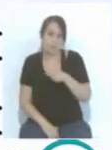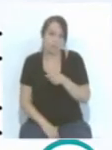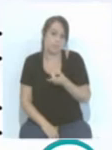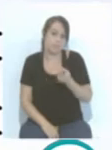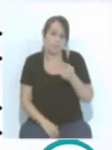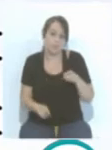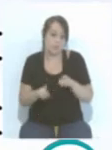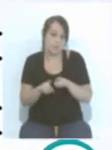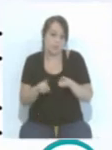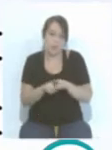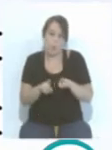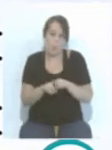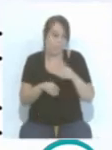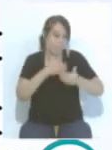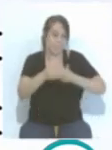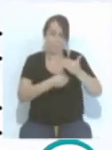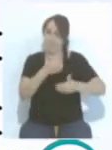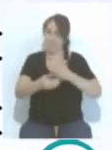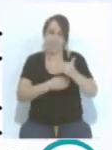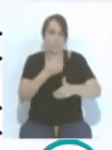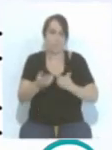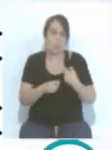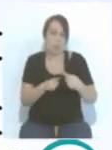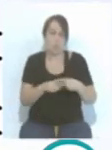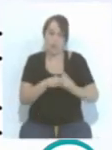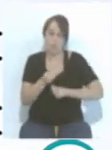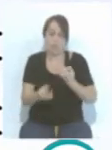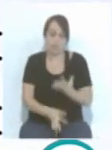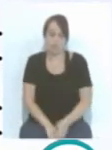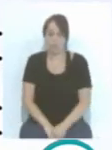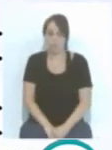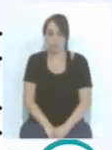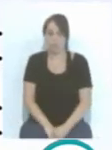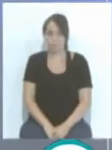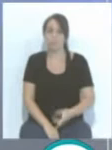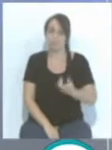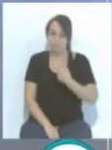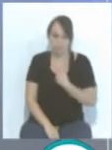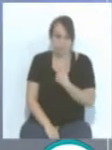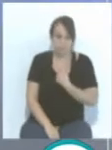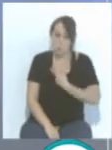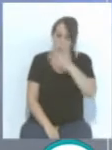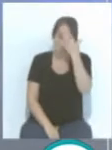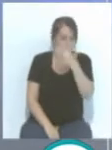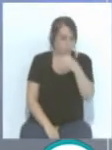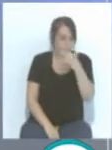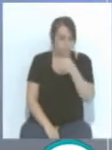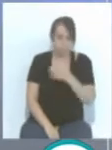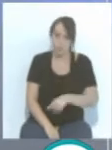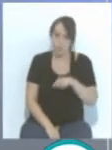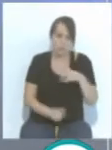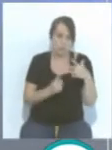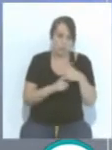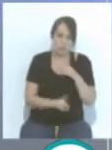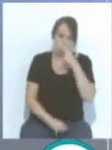ahí y son cosas que hay que ir haciendo. Me parece muy loable esa situación y